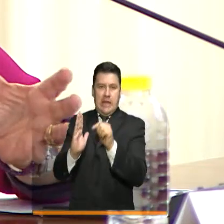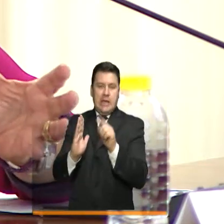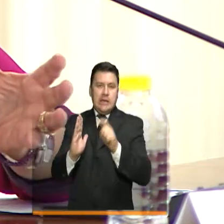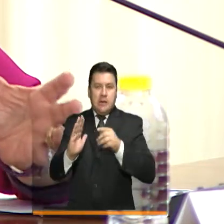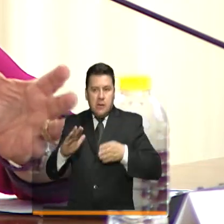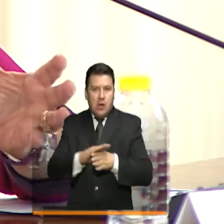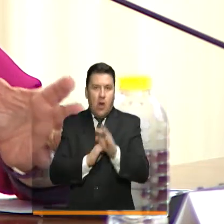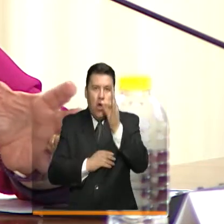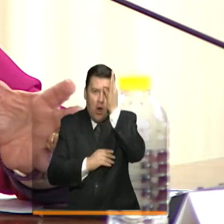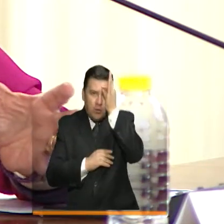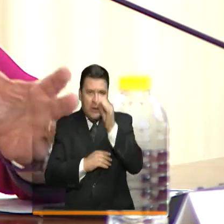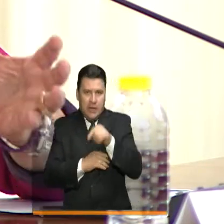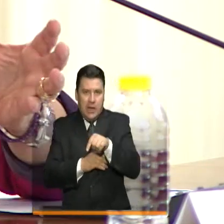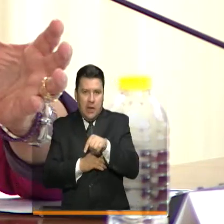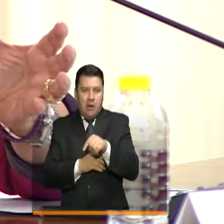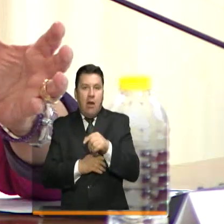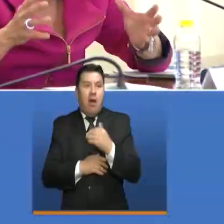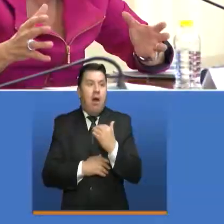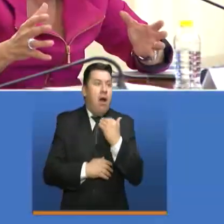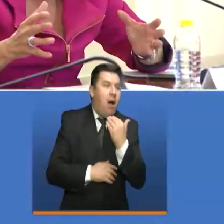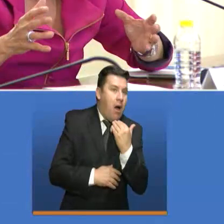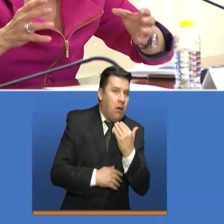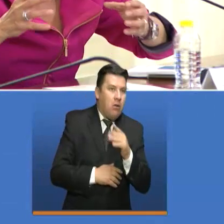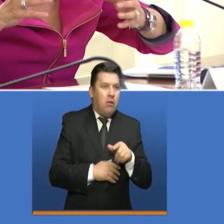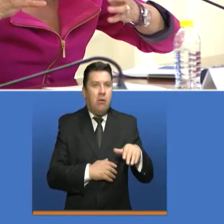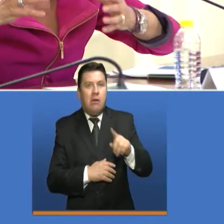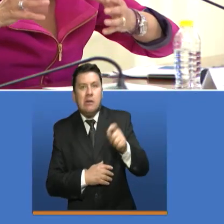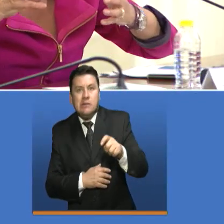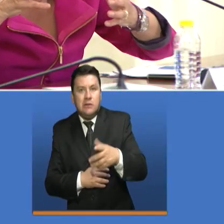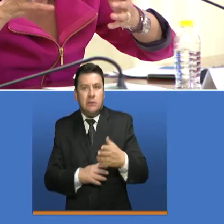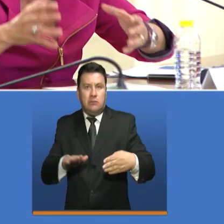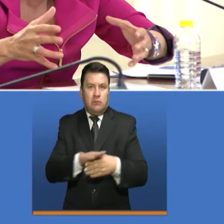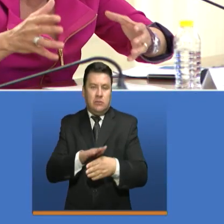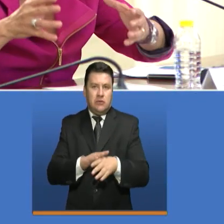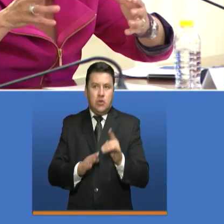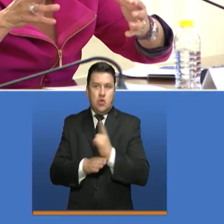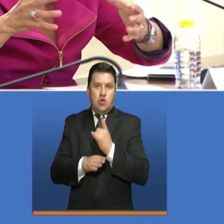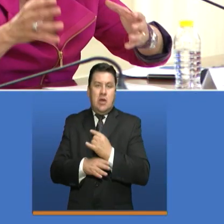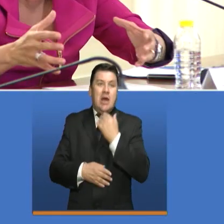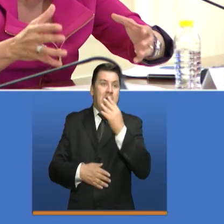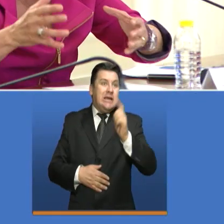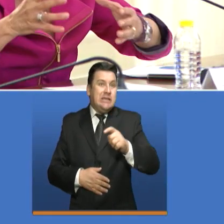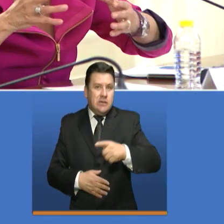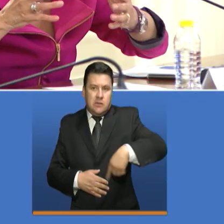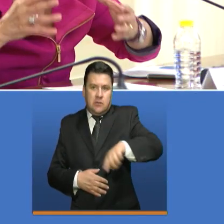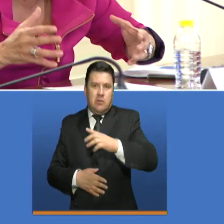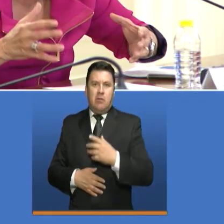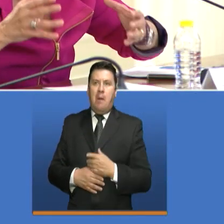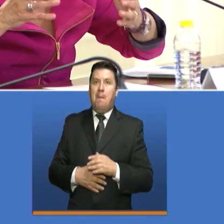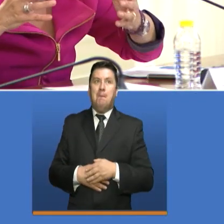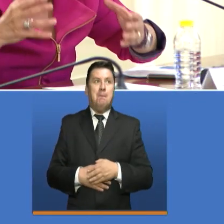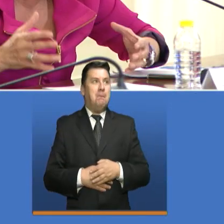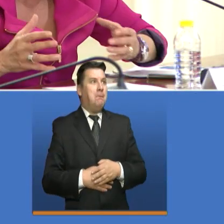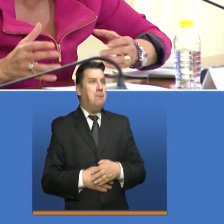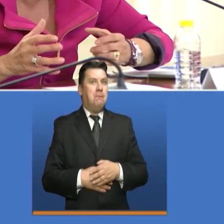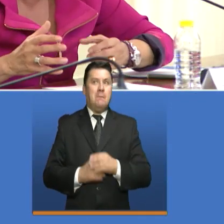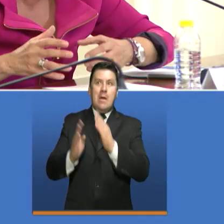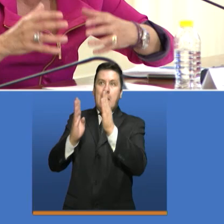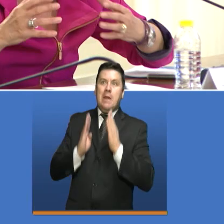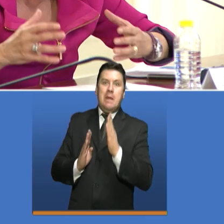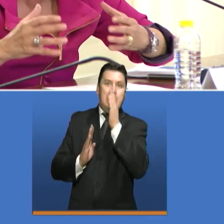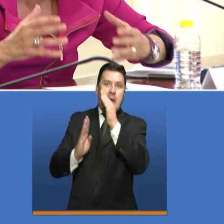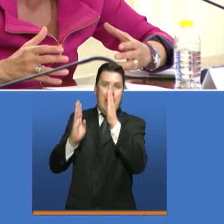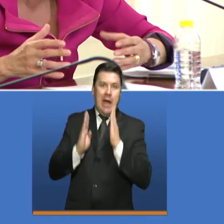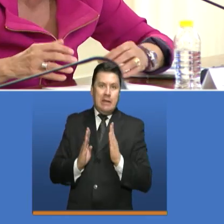hospitales móviles para que las personas puedan utilizarlos cuando se necesiten y no queden sin atención.